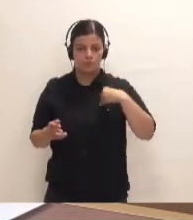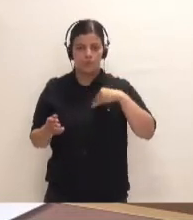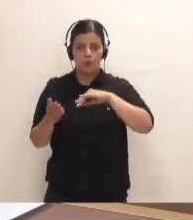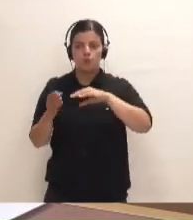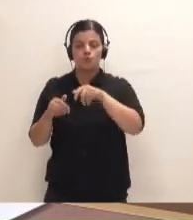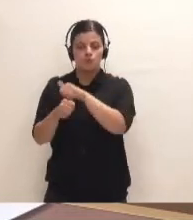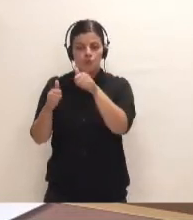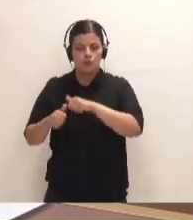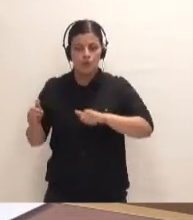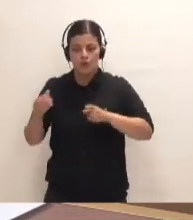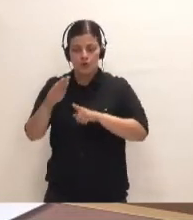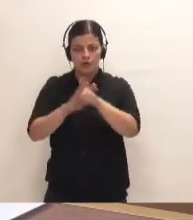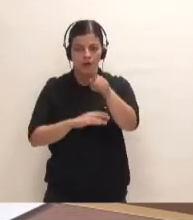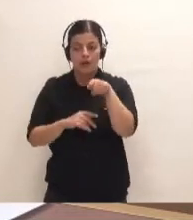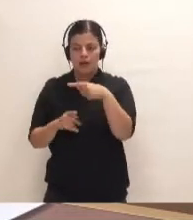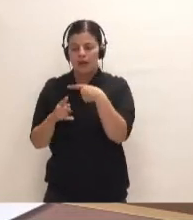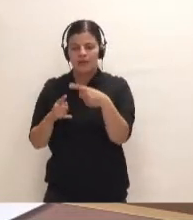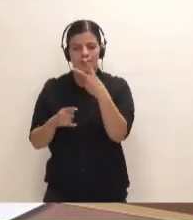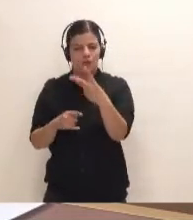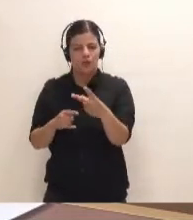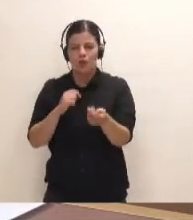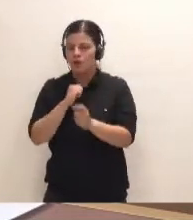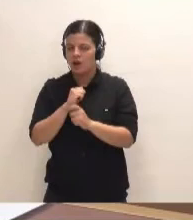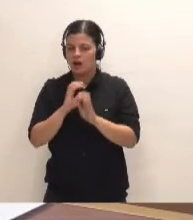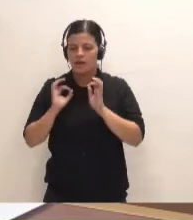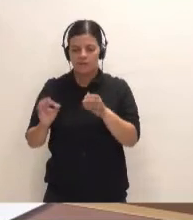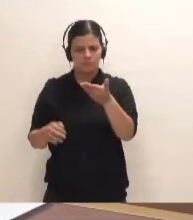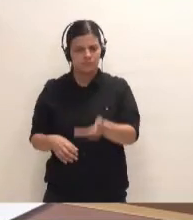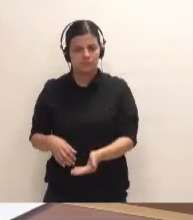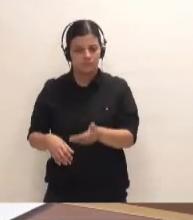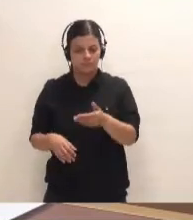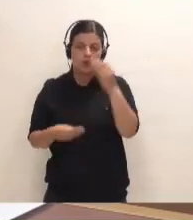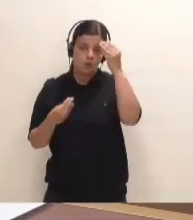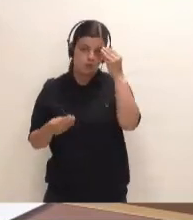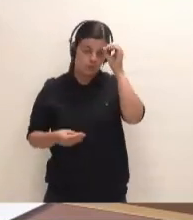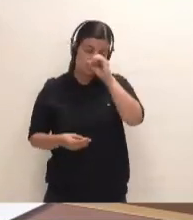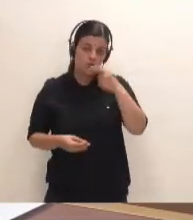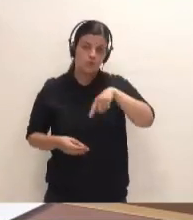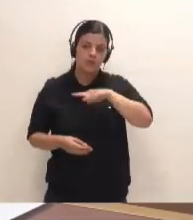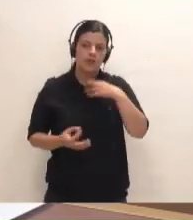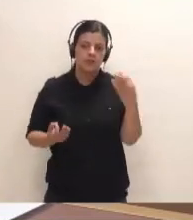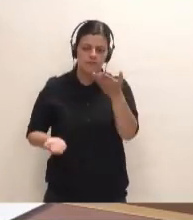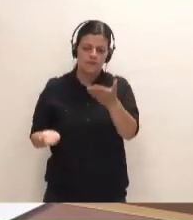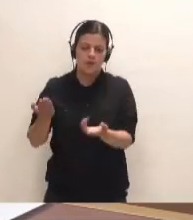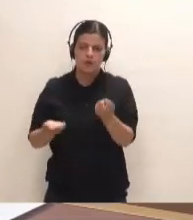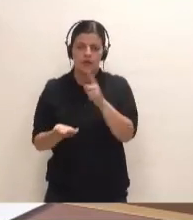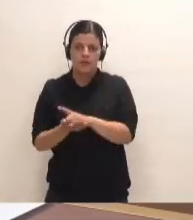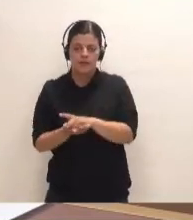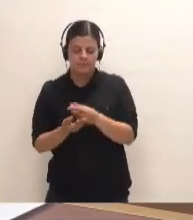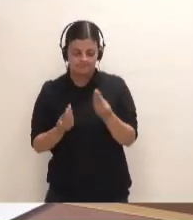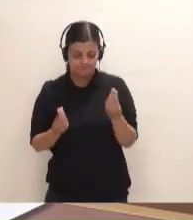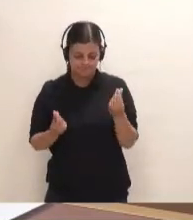o dos elementos clave que en nuestra opinión deben ser revaluados. Uno, que tiene que ver